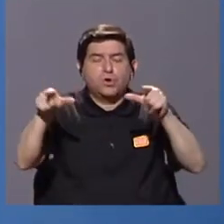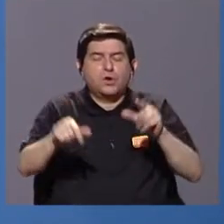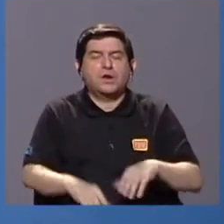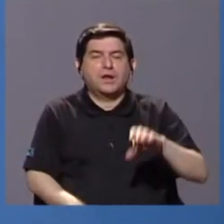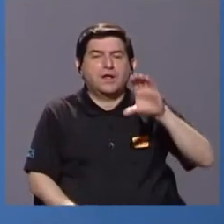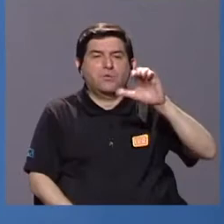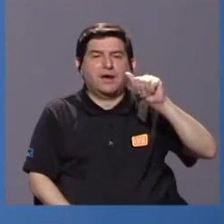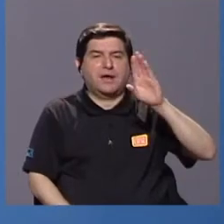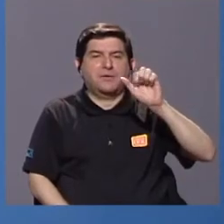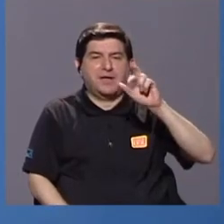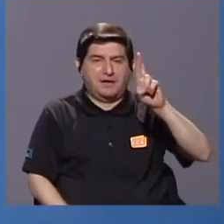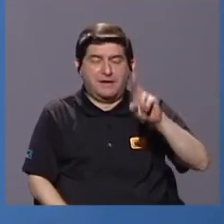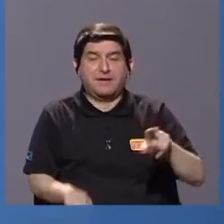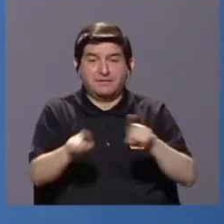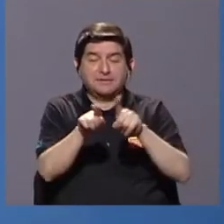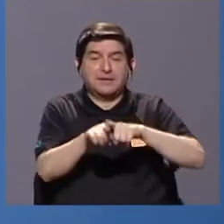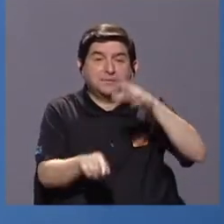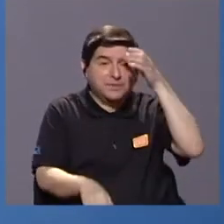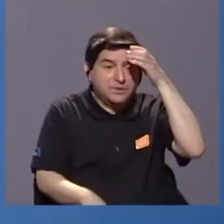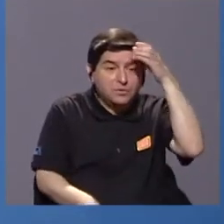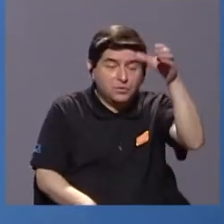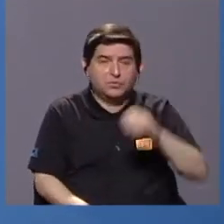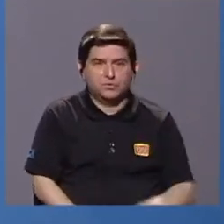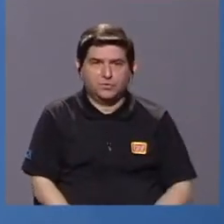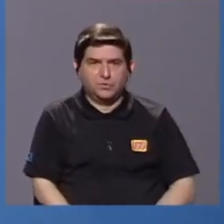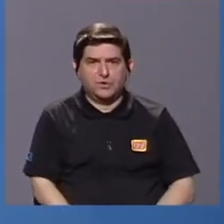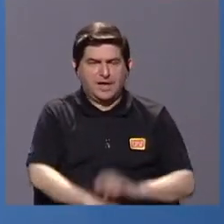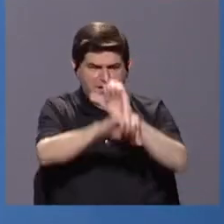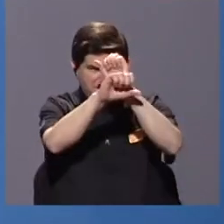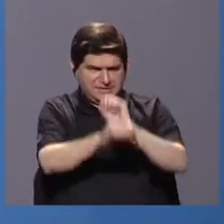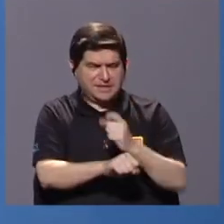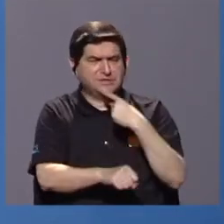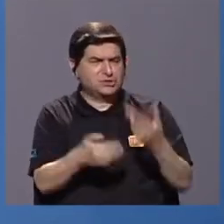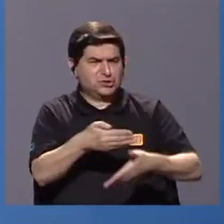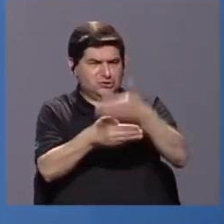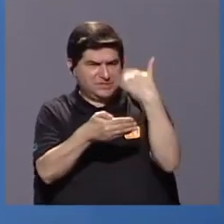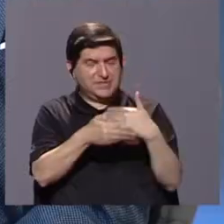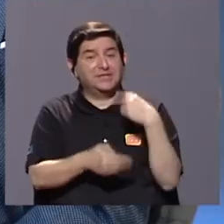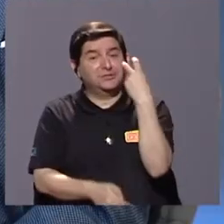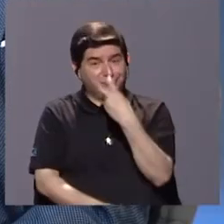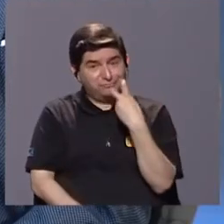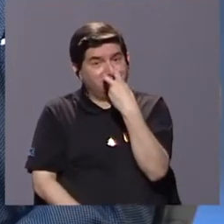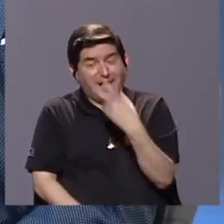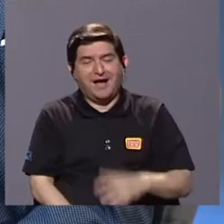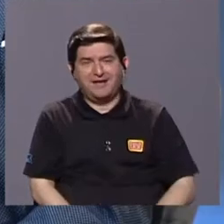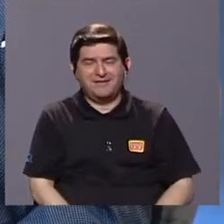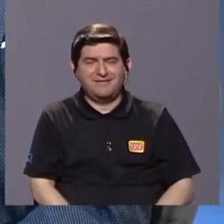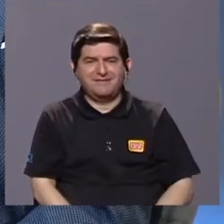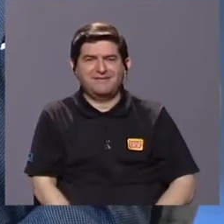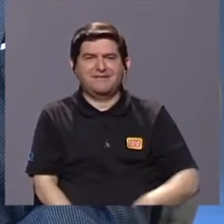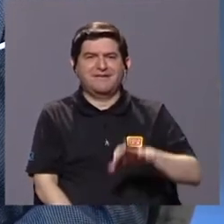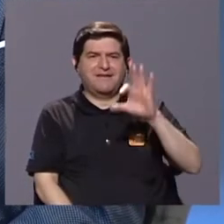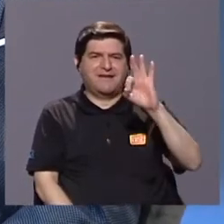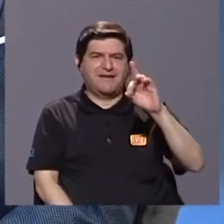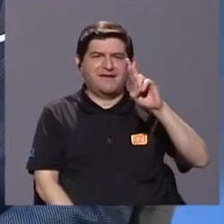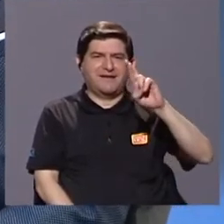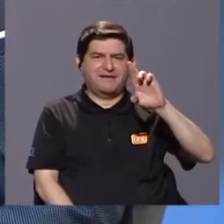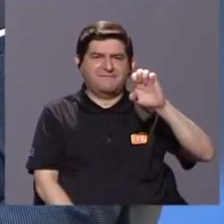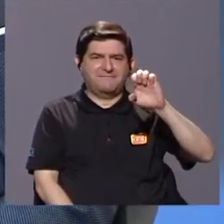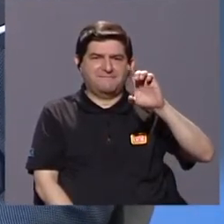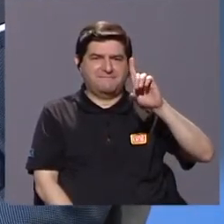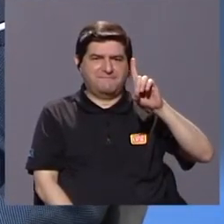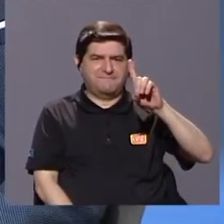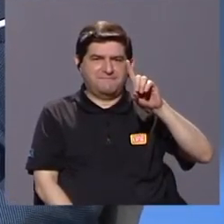gran parte de la cultura, cuya transmisión, como dijimos en el apartado anterior, es oral. Y Freddy ha venido trabajando,